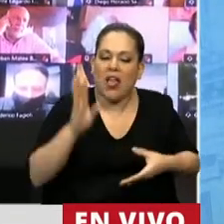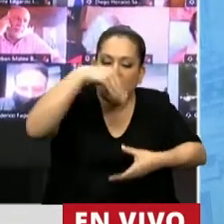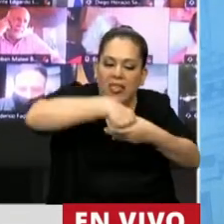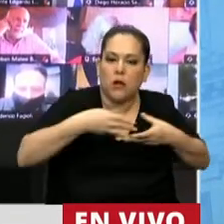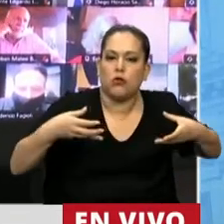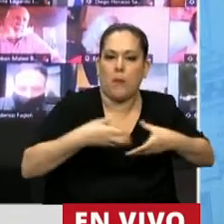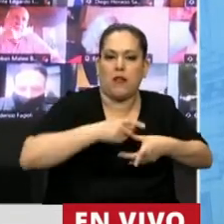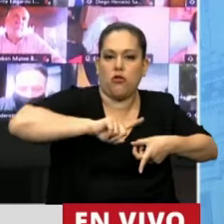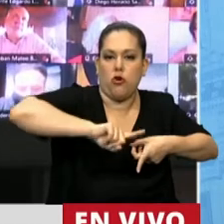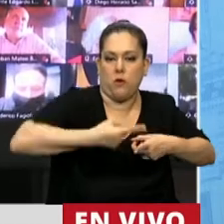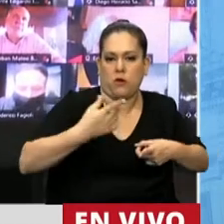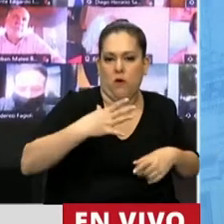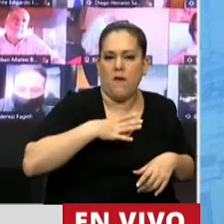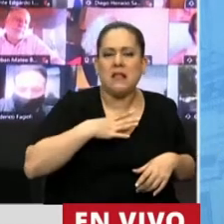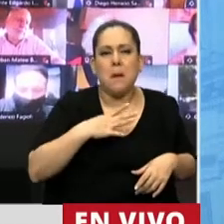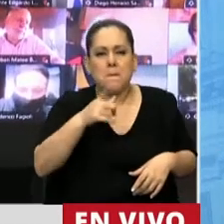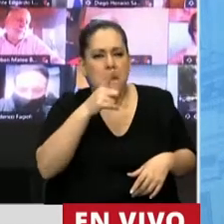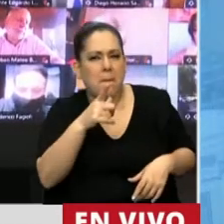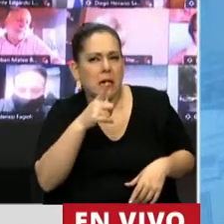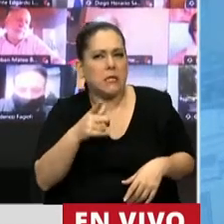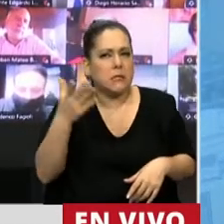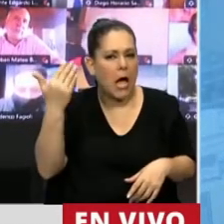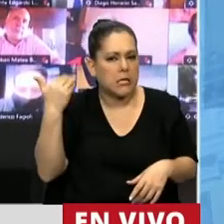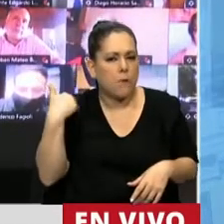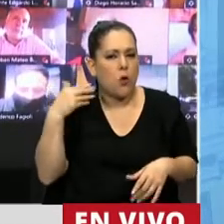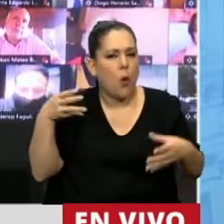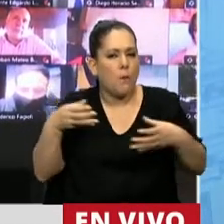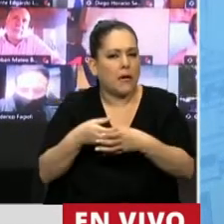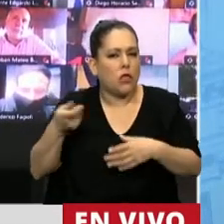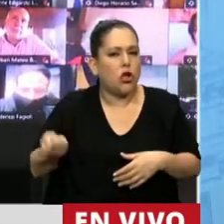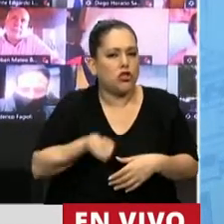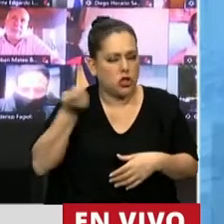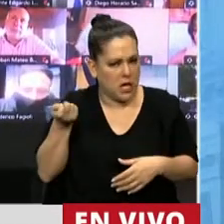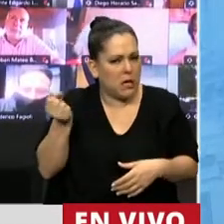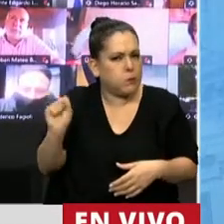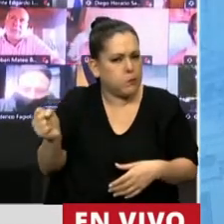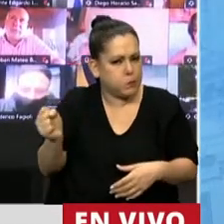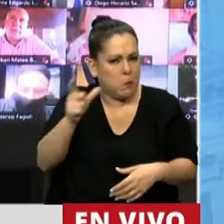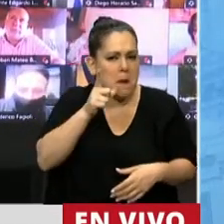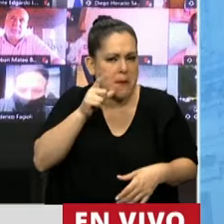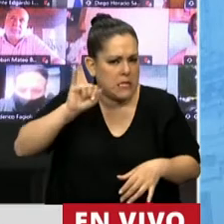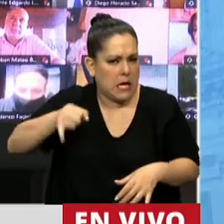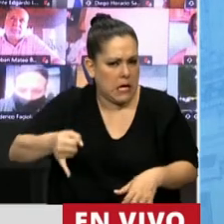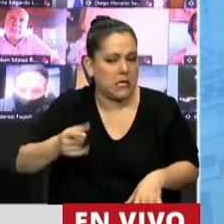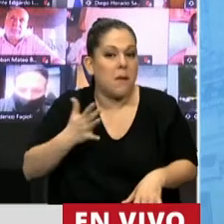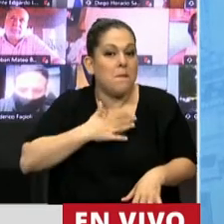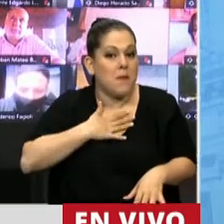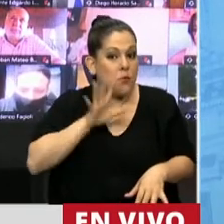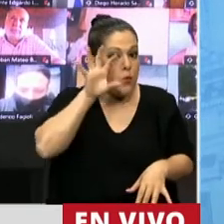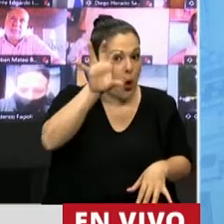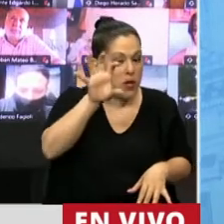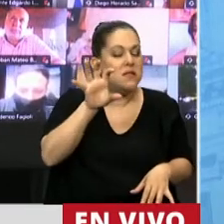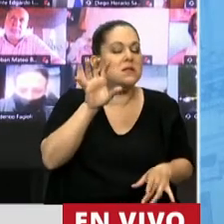en la búsqueda que tuvimos en una interna de un partido socialista. En general, como digo, no solo en nuestra provincia, sino